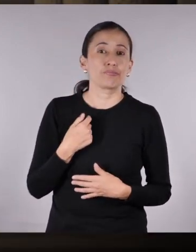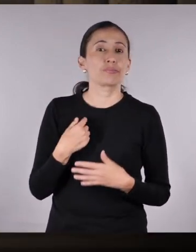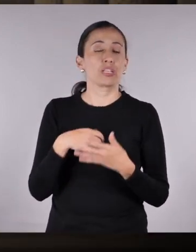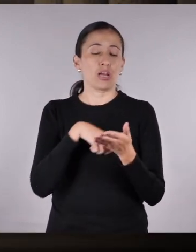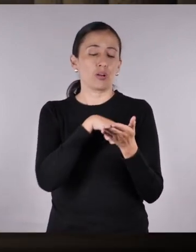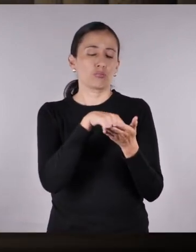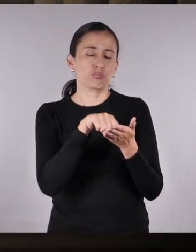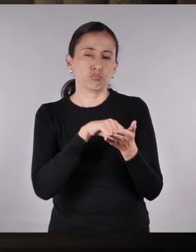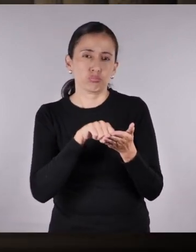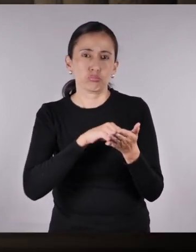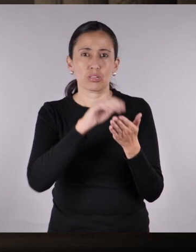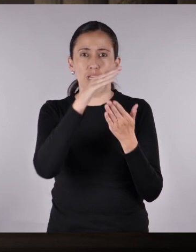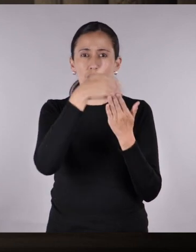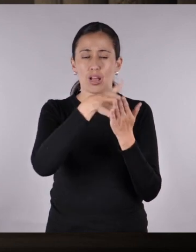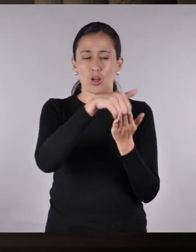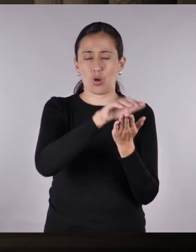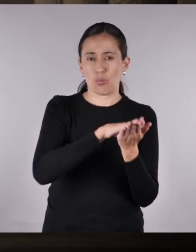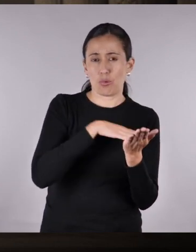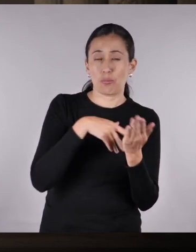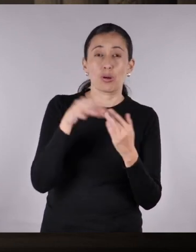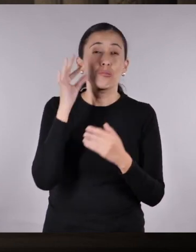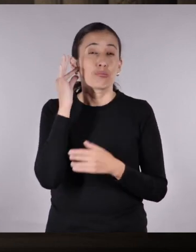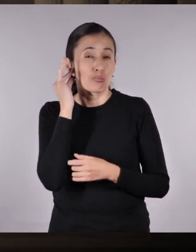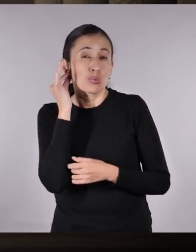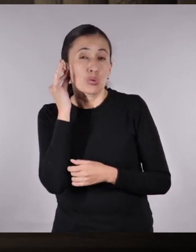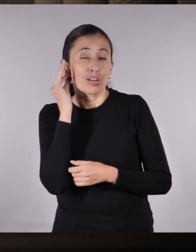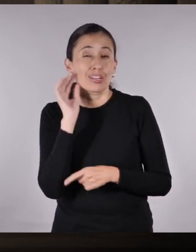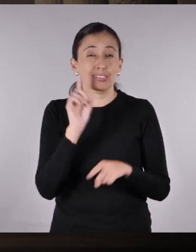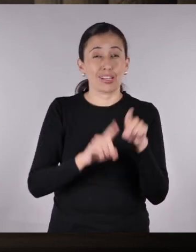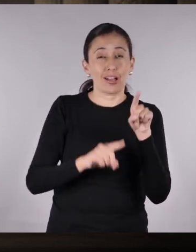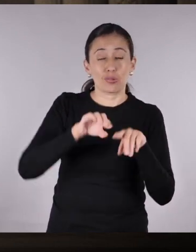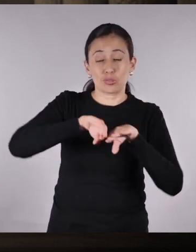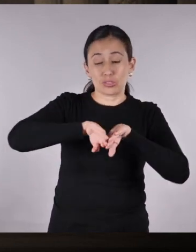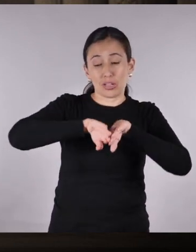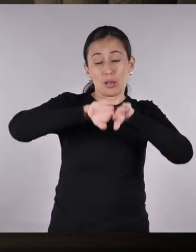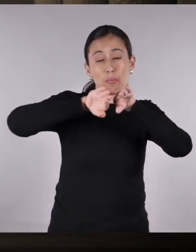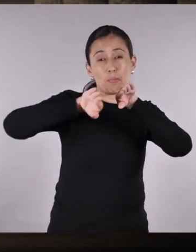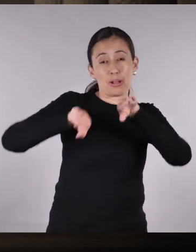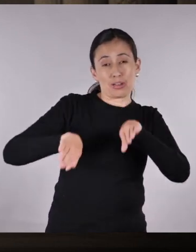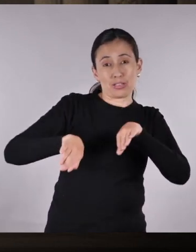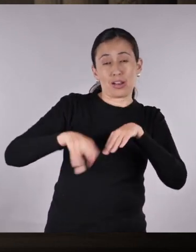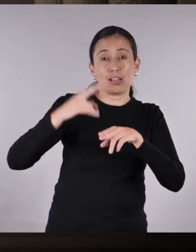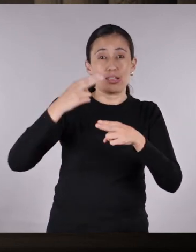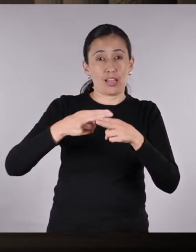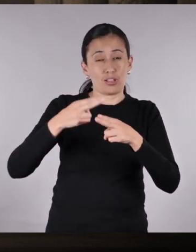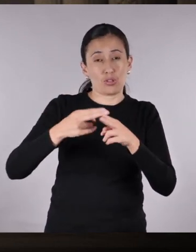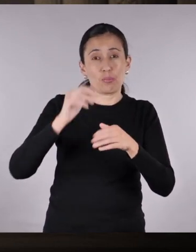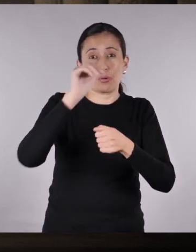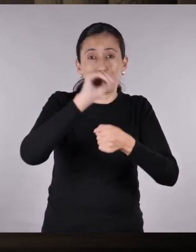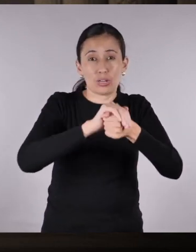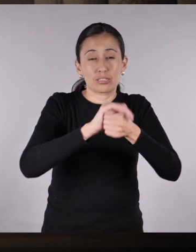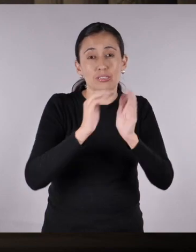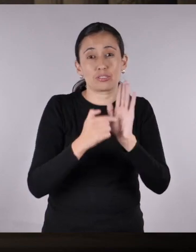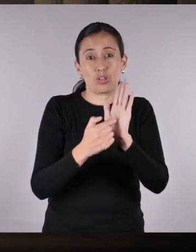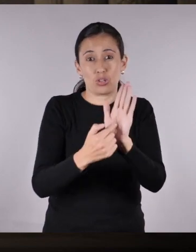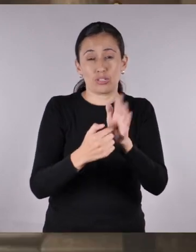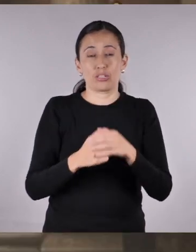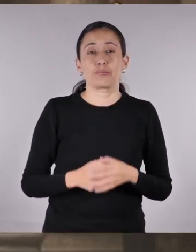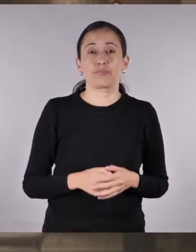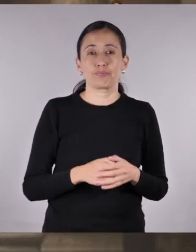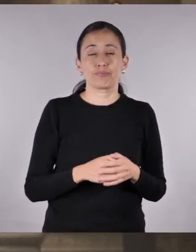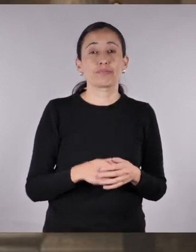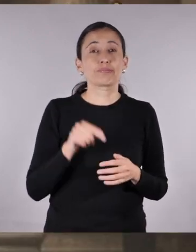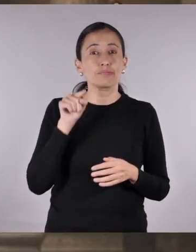Estas obras firmadas por Anónimos probablemente son de mujeres que han tenido que apartar su nombre y autoría de sus obras.